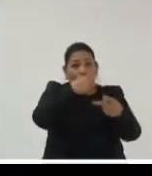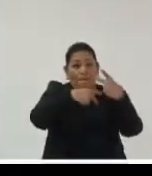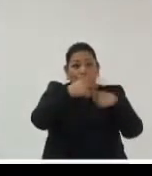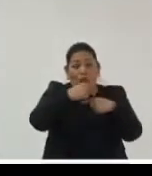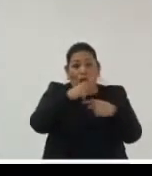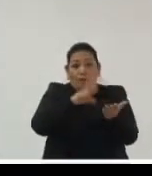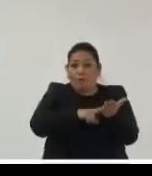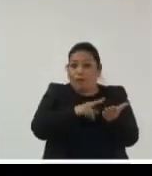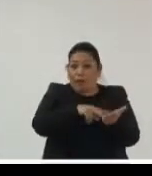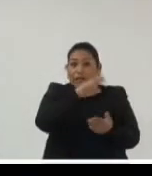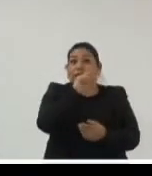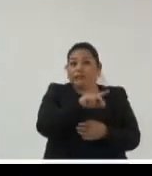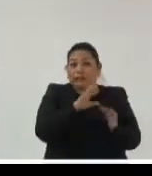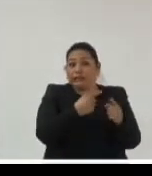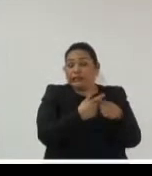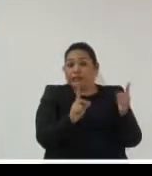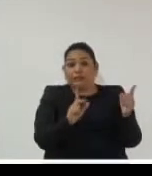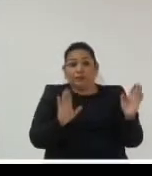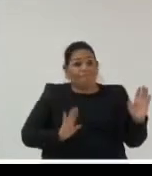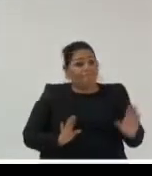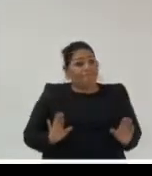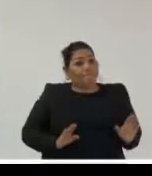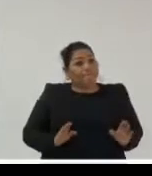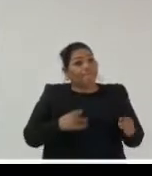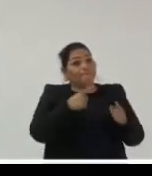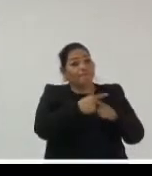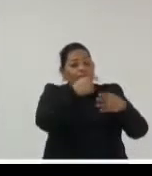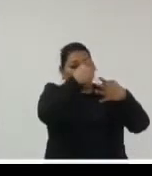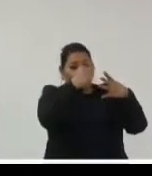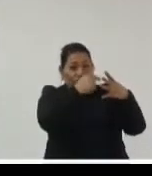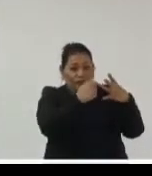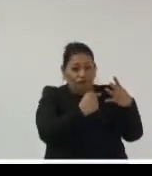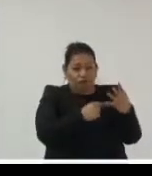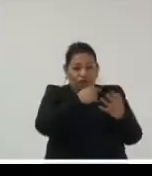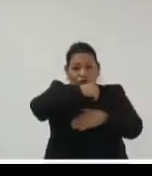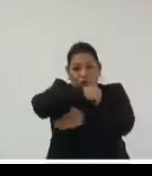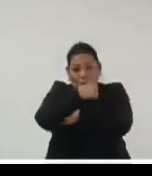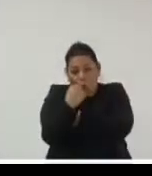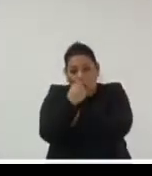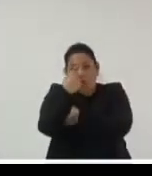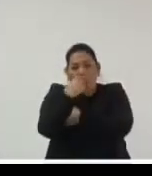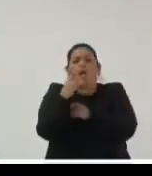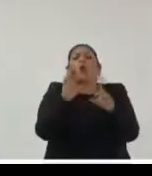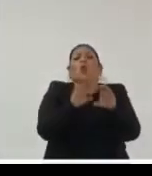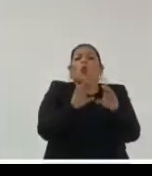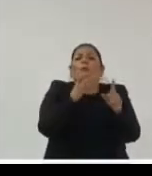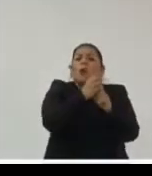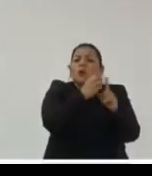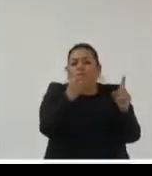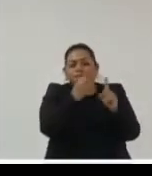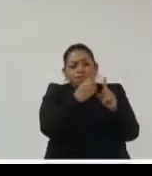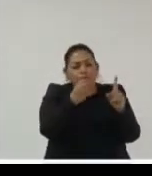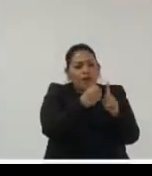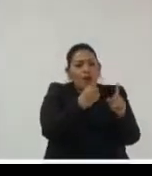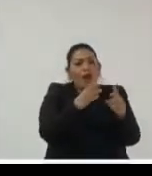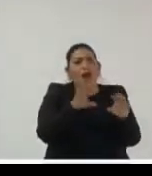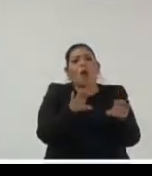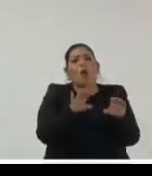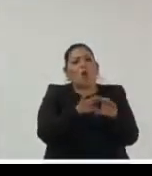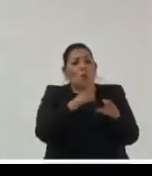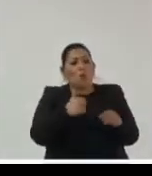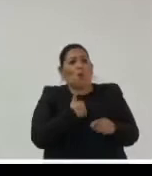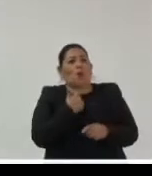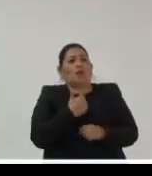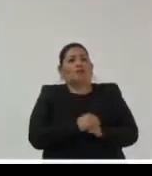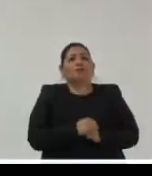que tiene tantos valores de verdad tan distintos igual tenemos que ver cómo involucrarlos cómo incorporarlos en lo que hacemos y cómo sacarles el mayor